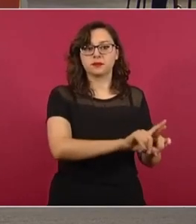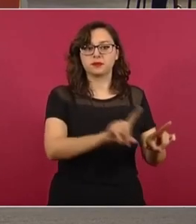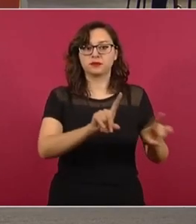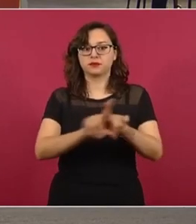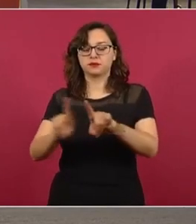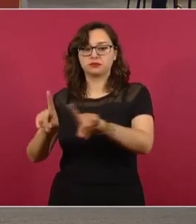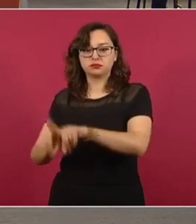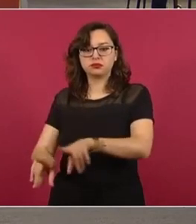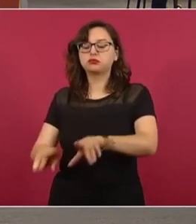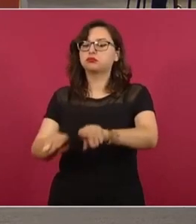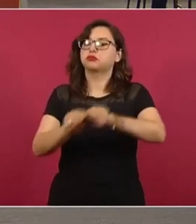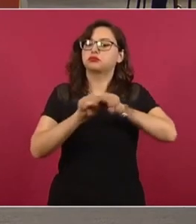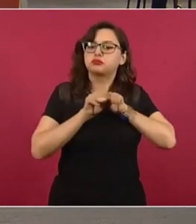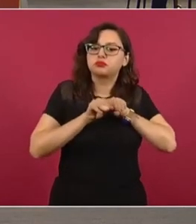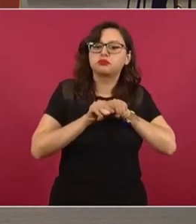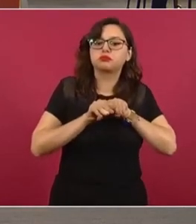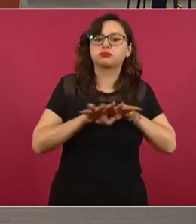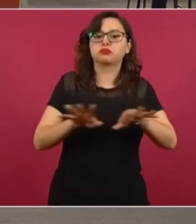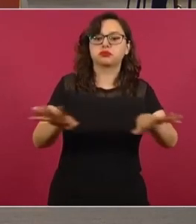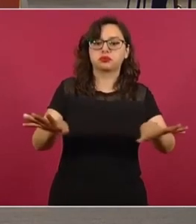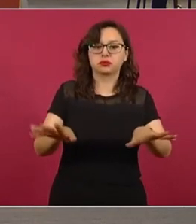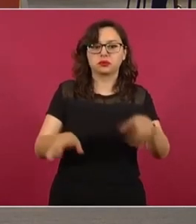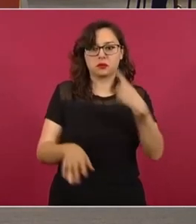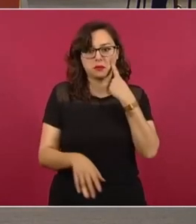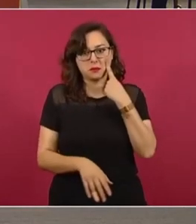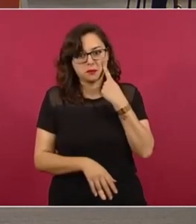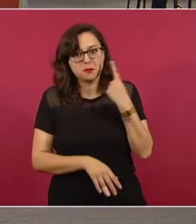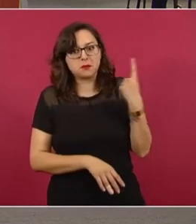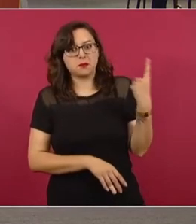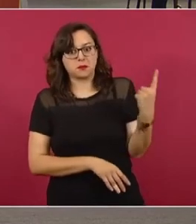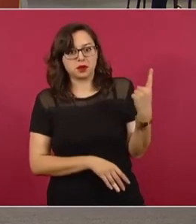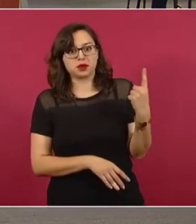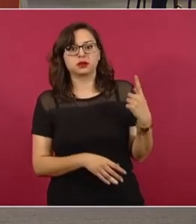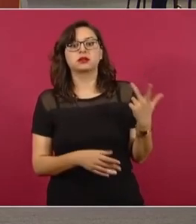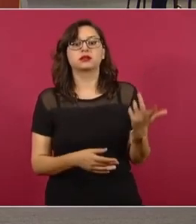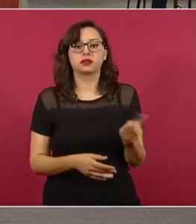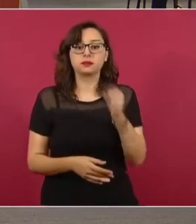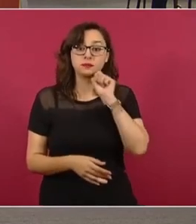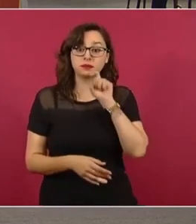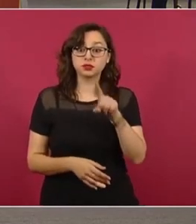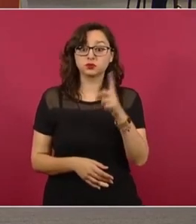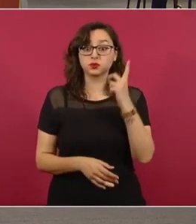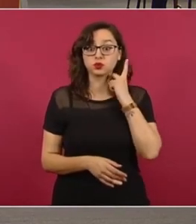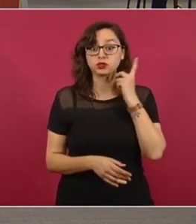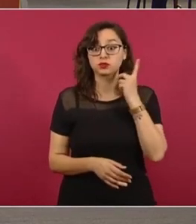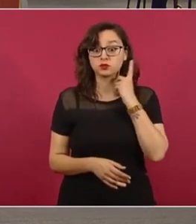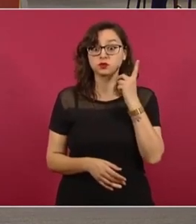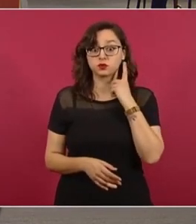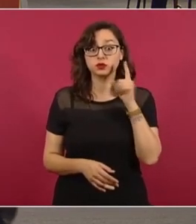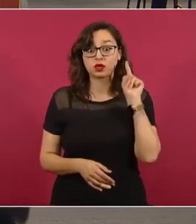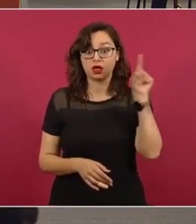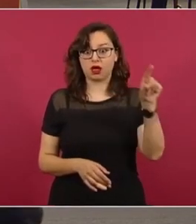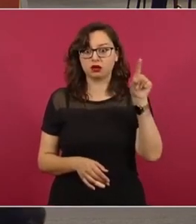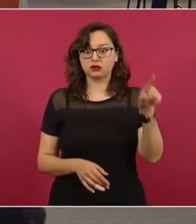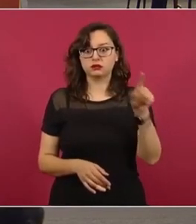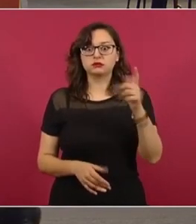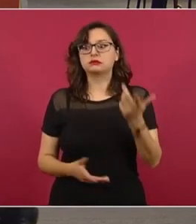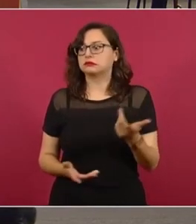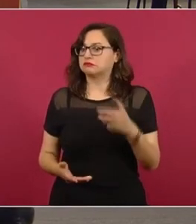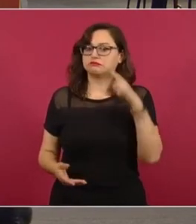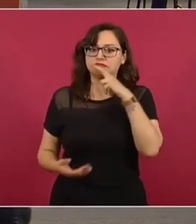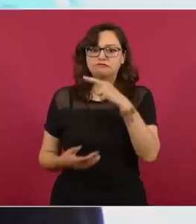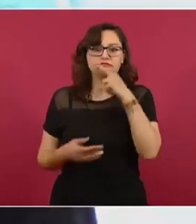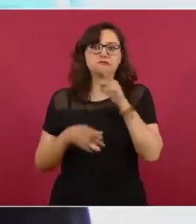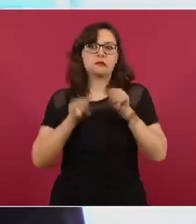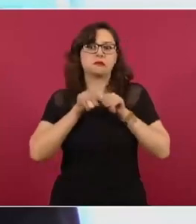Heraldo de Saltillo, Capital Coahuila, así como legisladores locales, se apresuraron a difundir el rumor y la mentira.